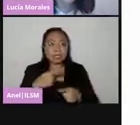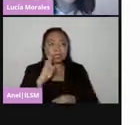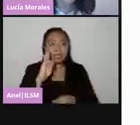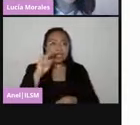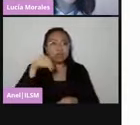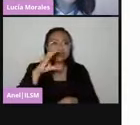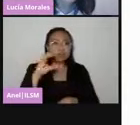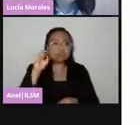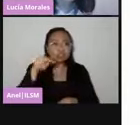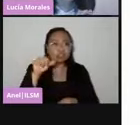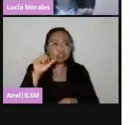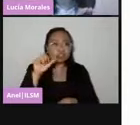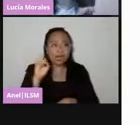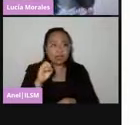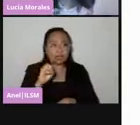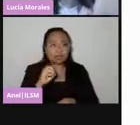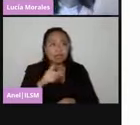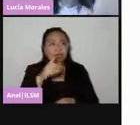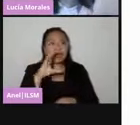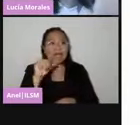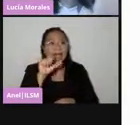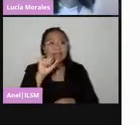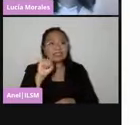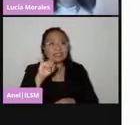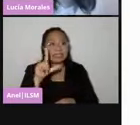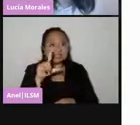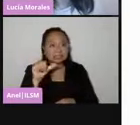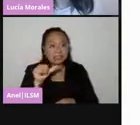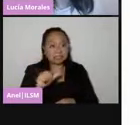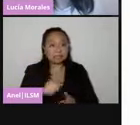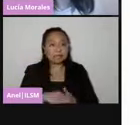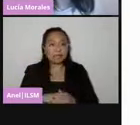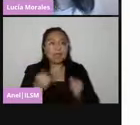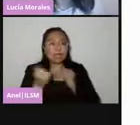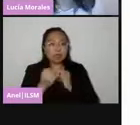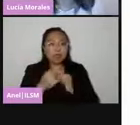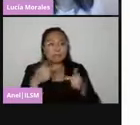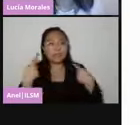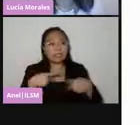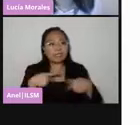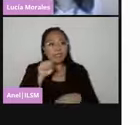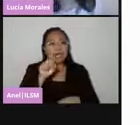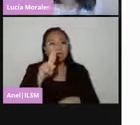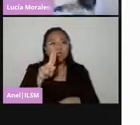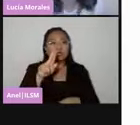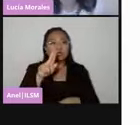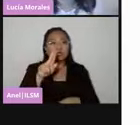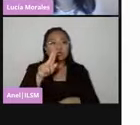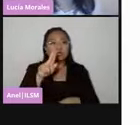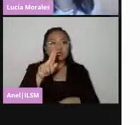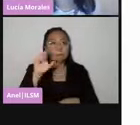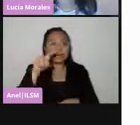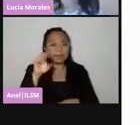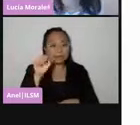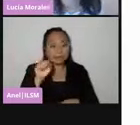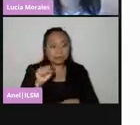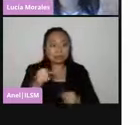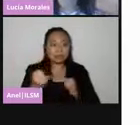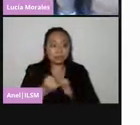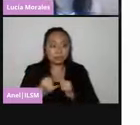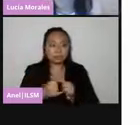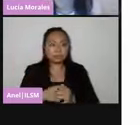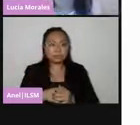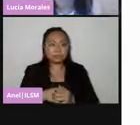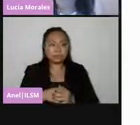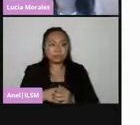propietarios y propietarias, las tres personas suplentes ya no participarán y se retiran, ejercen su voto en el momento